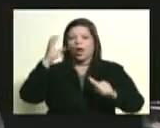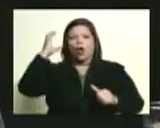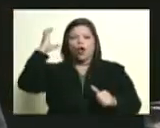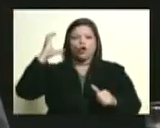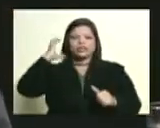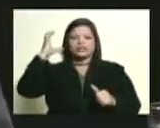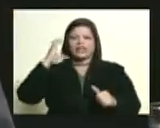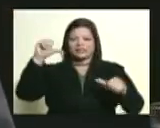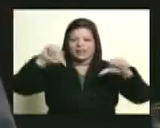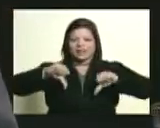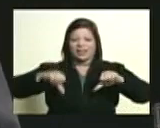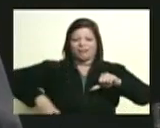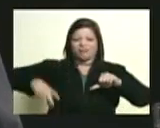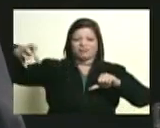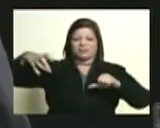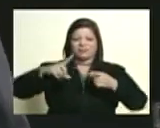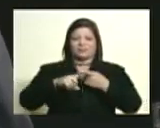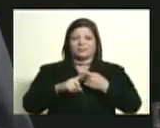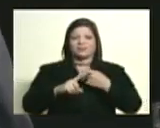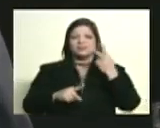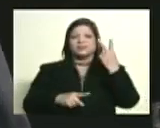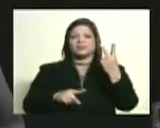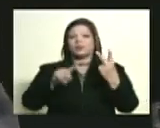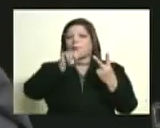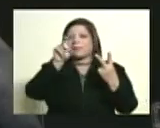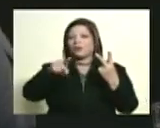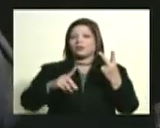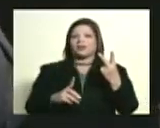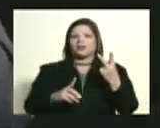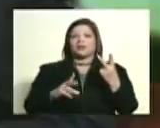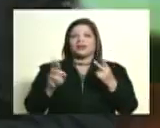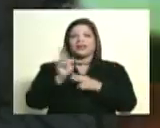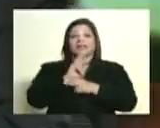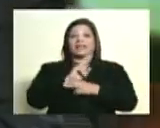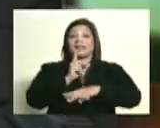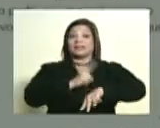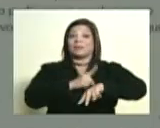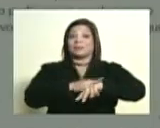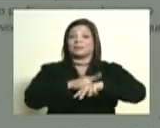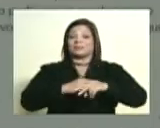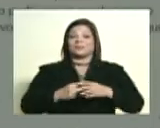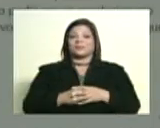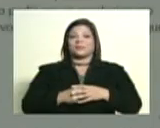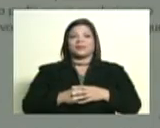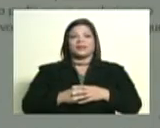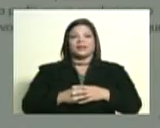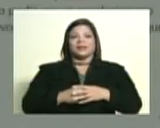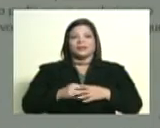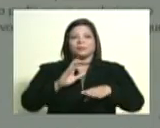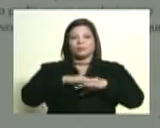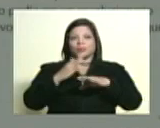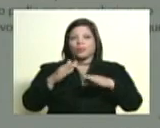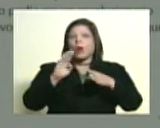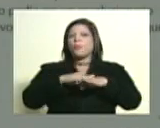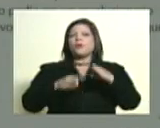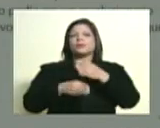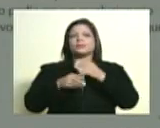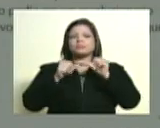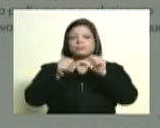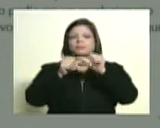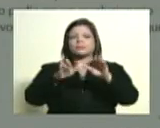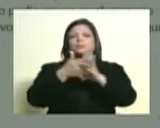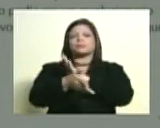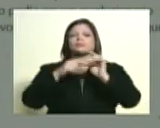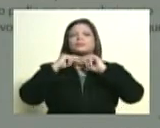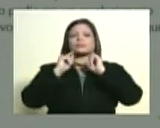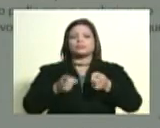capitalista el egoísmo siguiente pregunta y disculpa el egoísmo con el tiempo sentinela ¿por qué no se va a continuar la investigación sobre la muerte